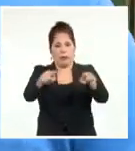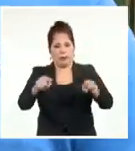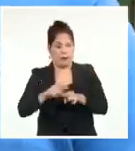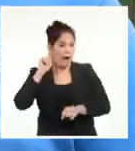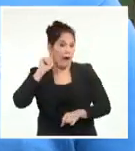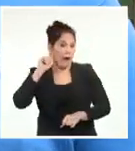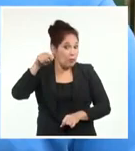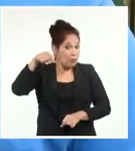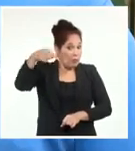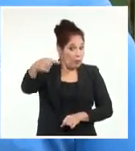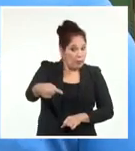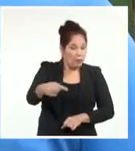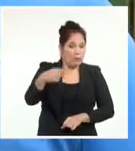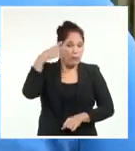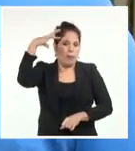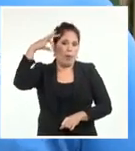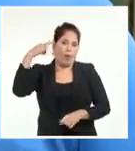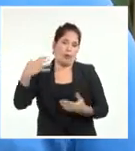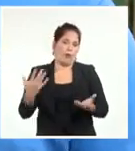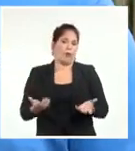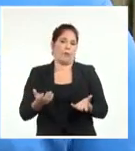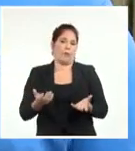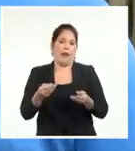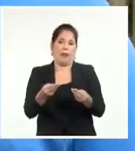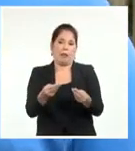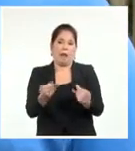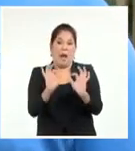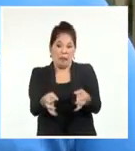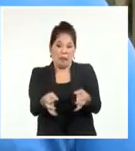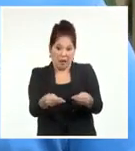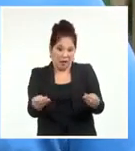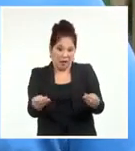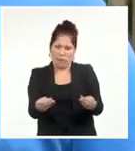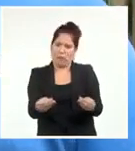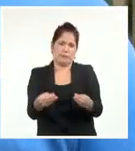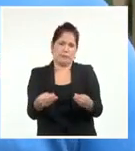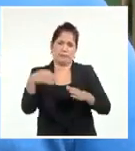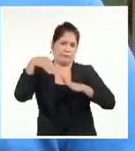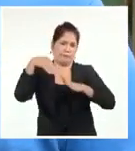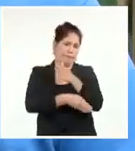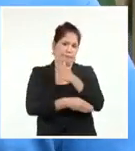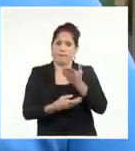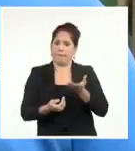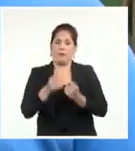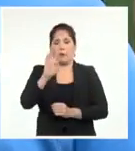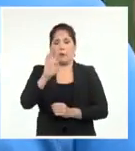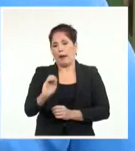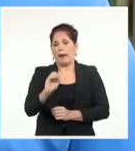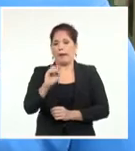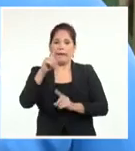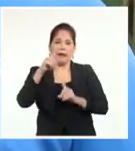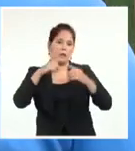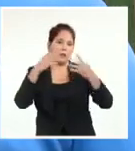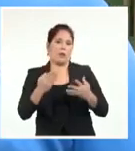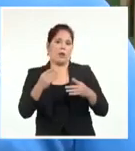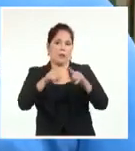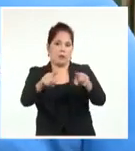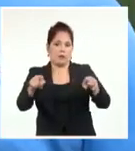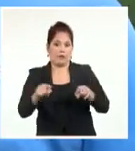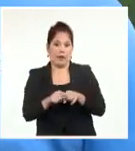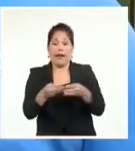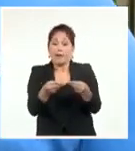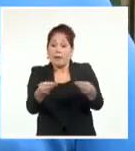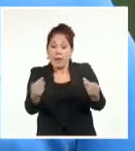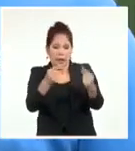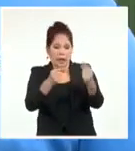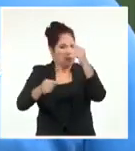es lógico que si no se le hace nada, el rendimiento le va a bajar, le va a bajar a 40, 50 toneladas por hectárea. Y ya